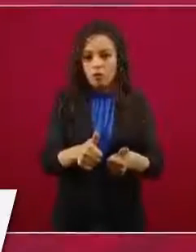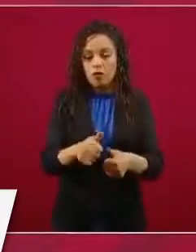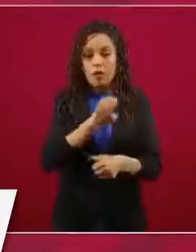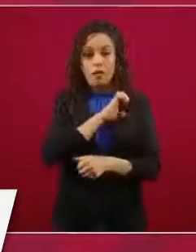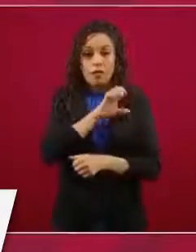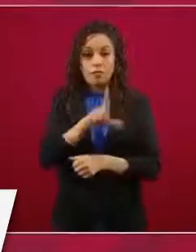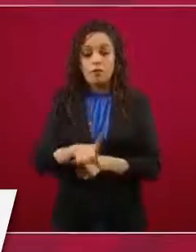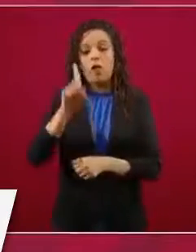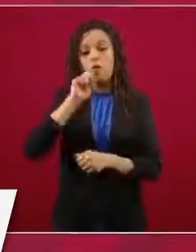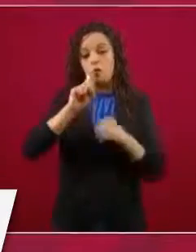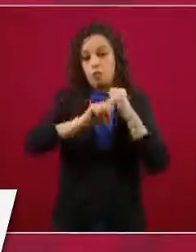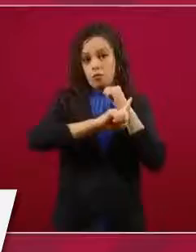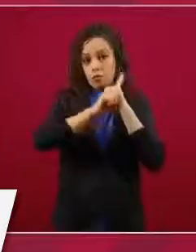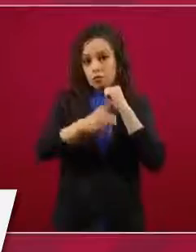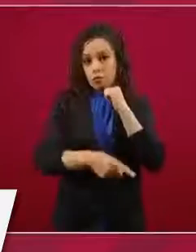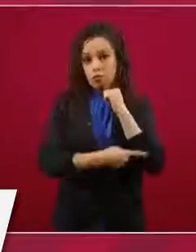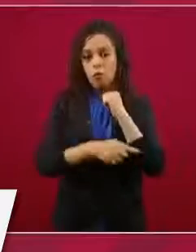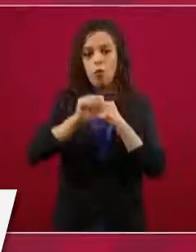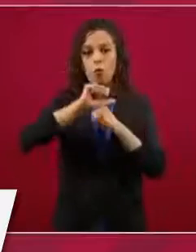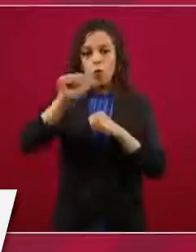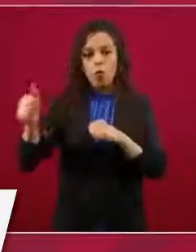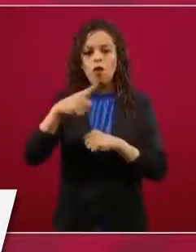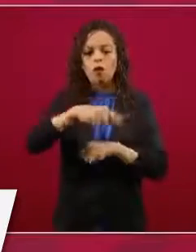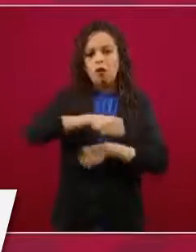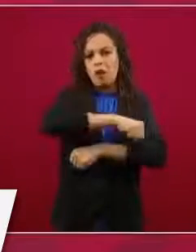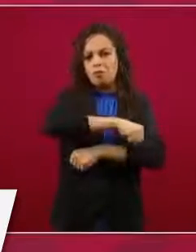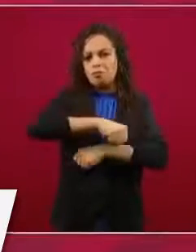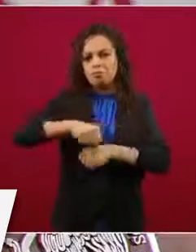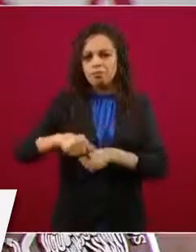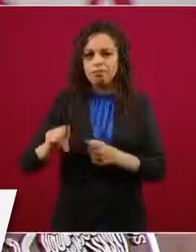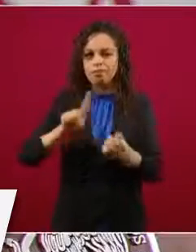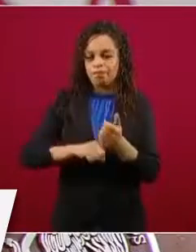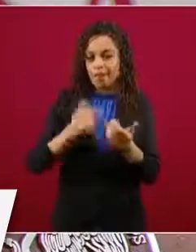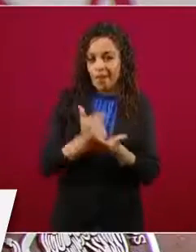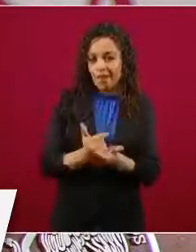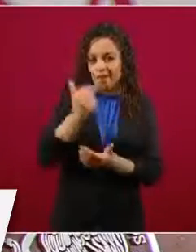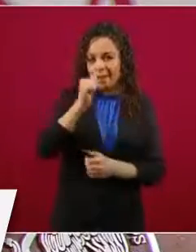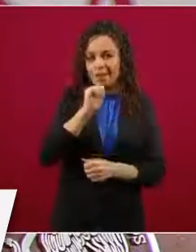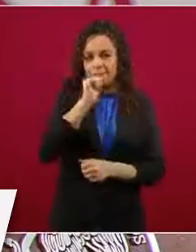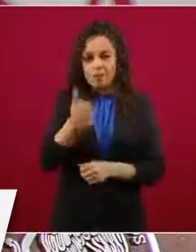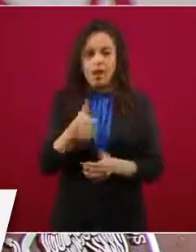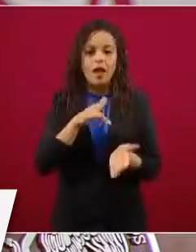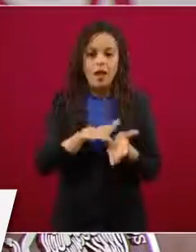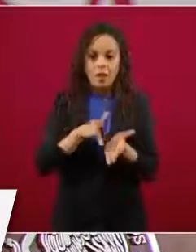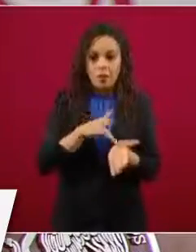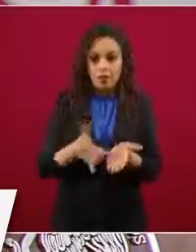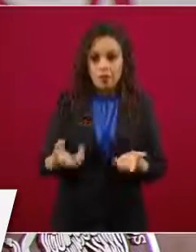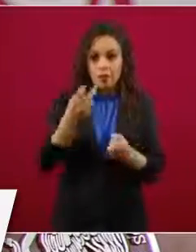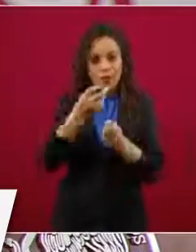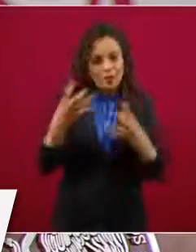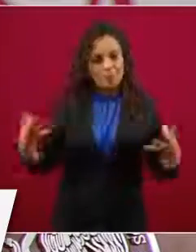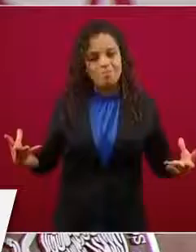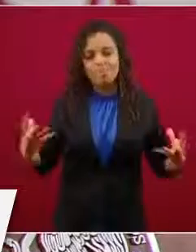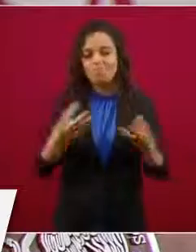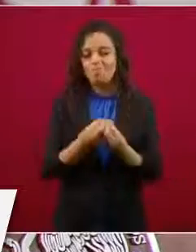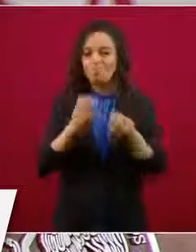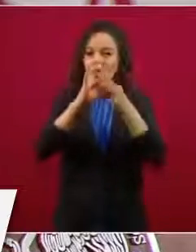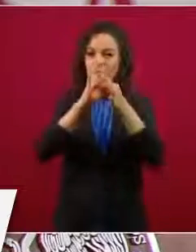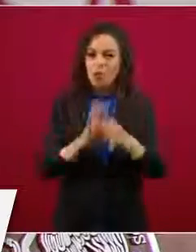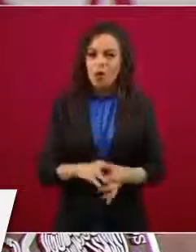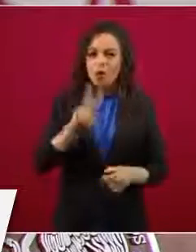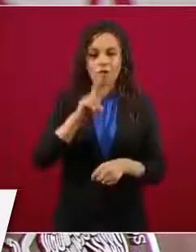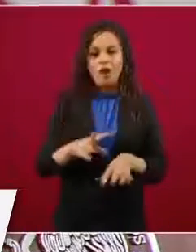urgencias quirúrgicas no graves. Llegamos a ese punto en el que debemos de integrarnos y trabajar